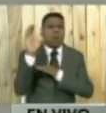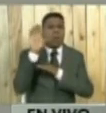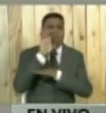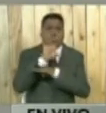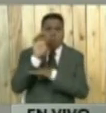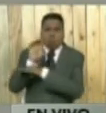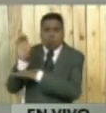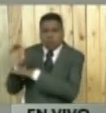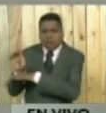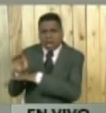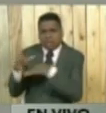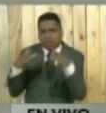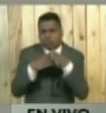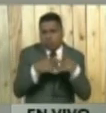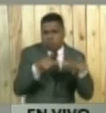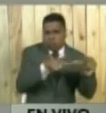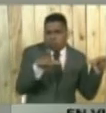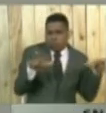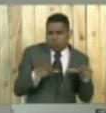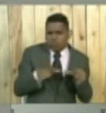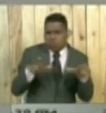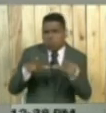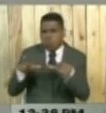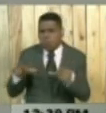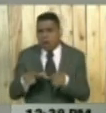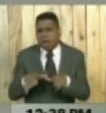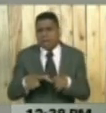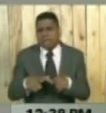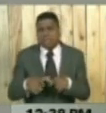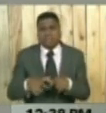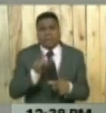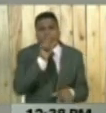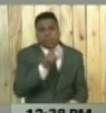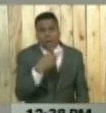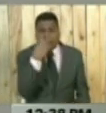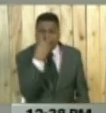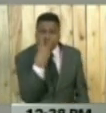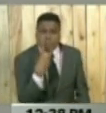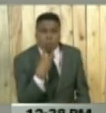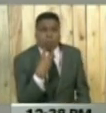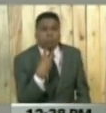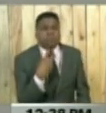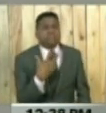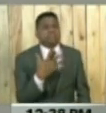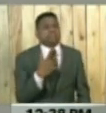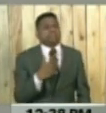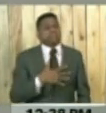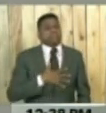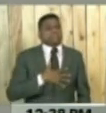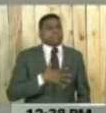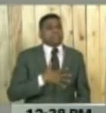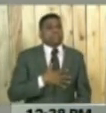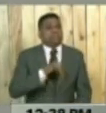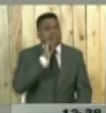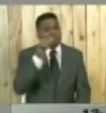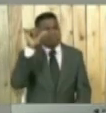aquellos sectores de las poblaciones vulnerables que han sido víctimas de la violencia criminal